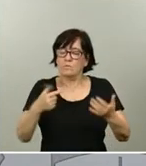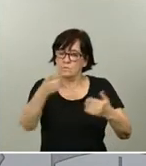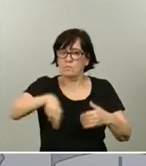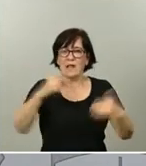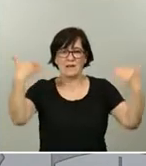generosidad. Gracias.